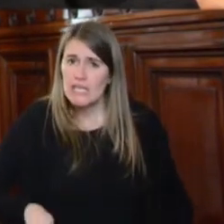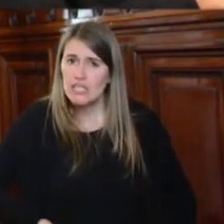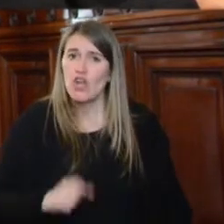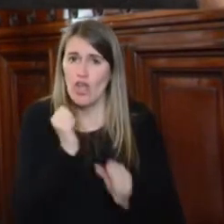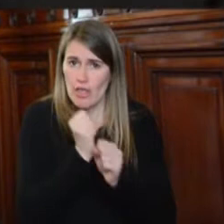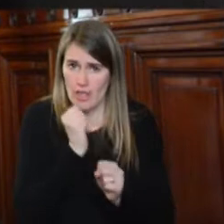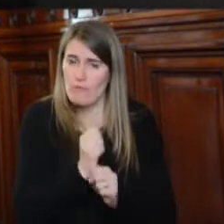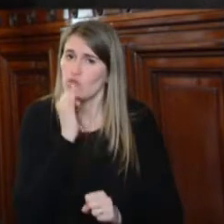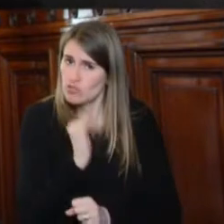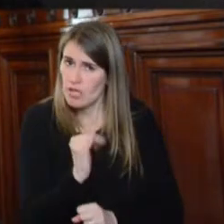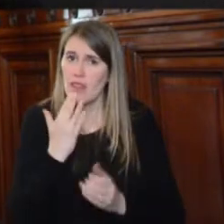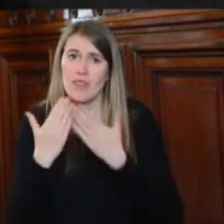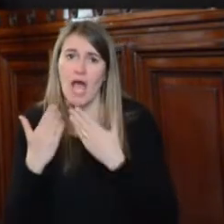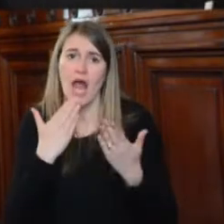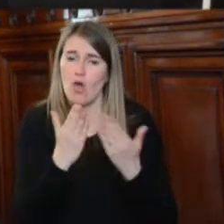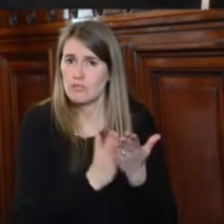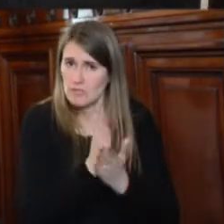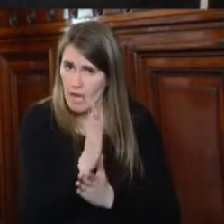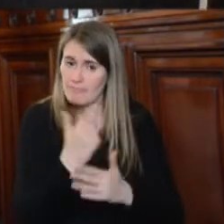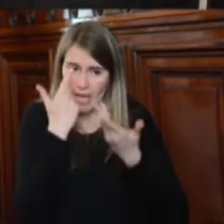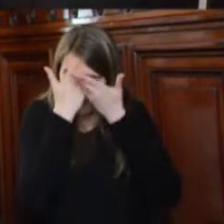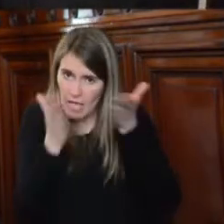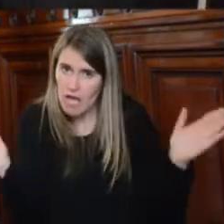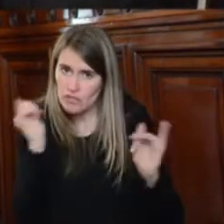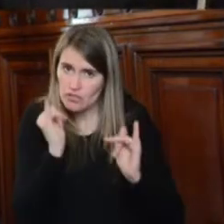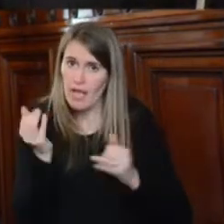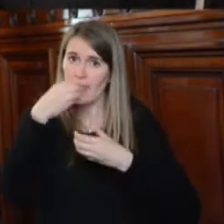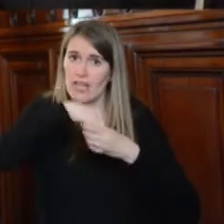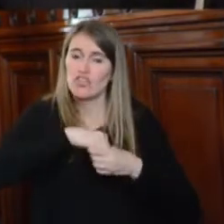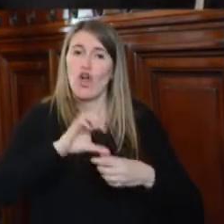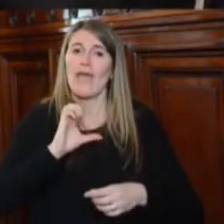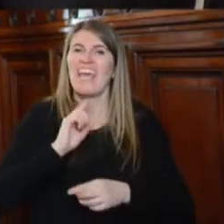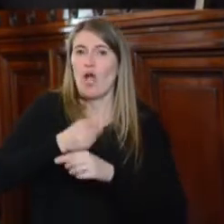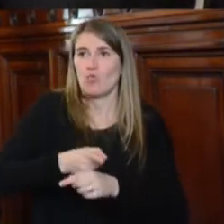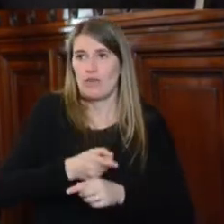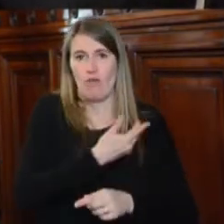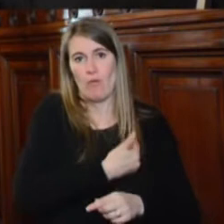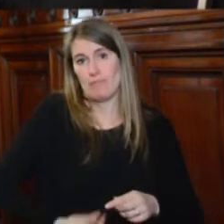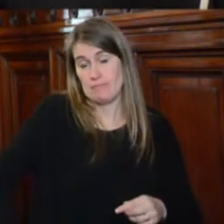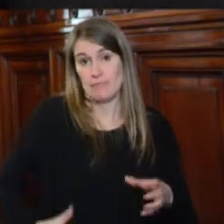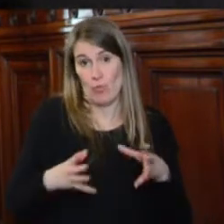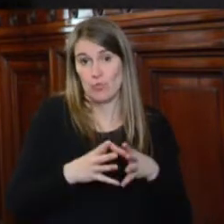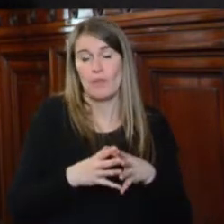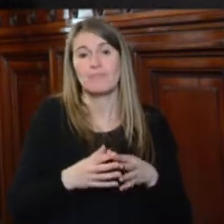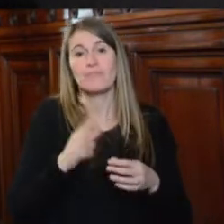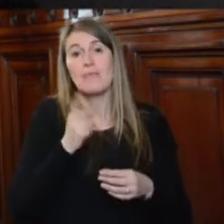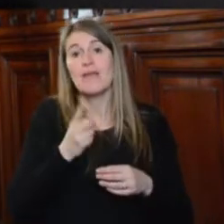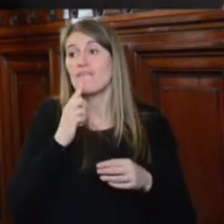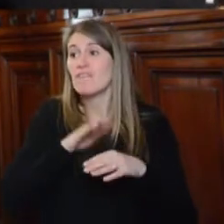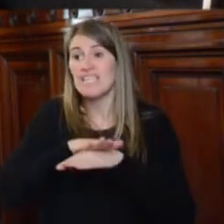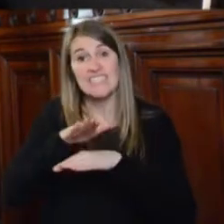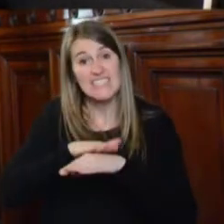Trabajo, y de todos nosotros que componemos el Ejecutivo. Quiero aprovechar la ocasión para felicitar ahora en persona la